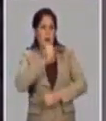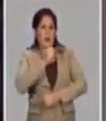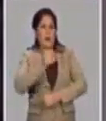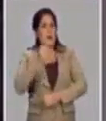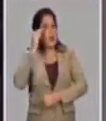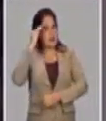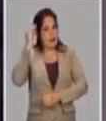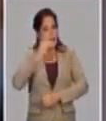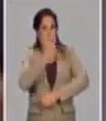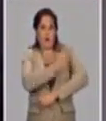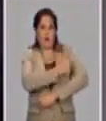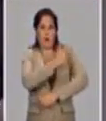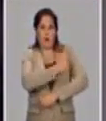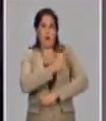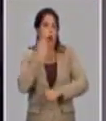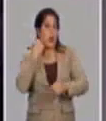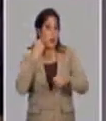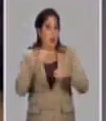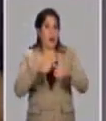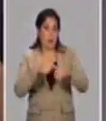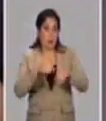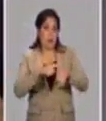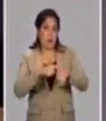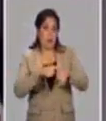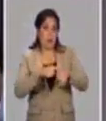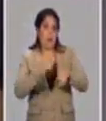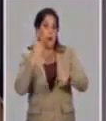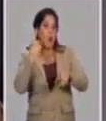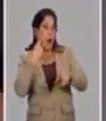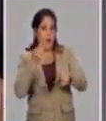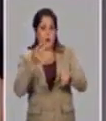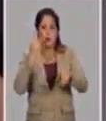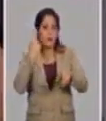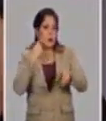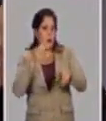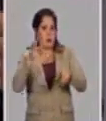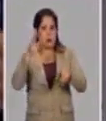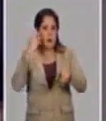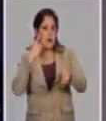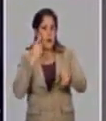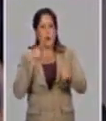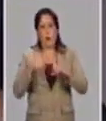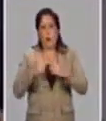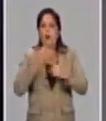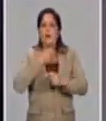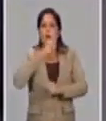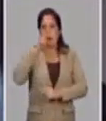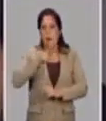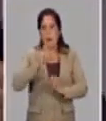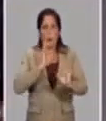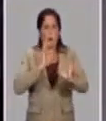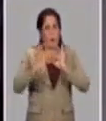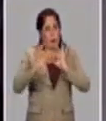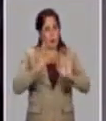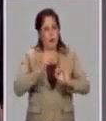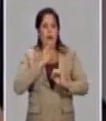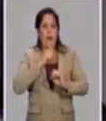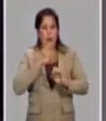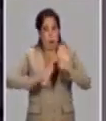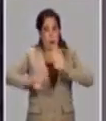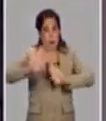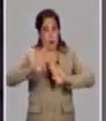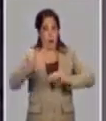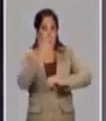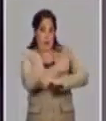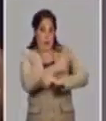entrevistados, que las vacunas llevan mucho tiempo para evaluarse porque a veces se evalúa también la protección a largo plazo, cuánto